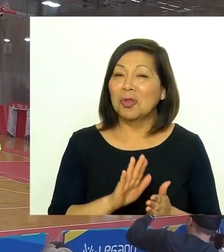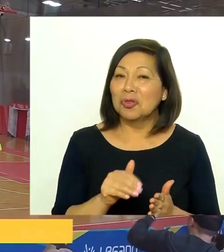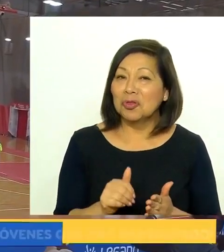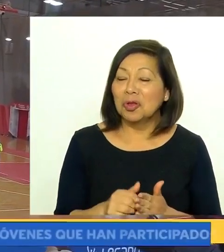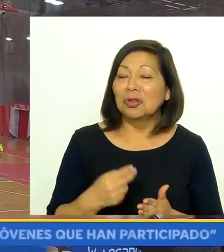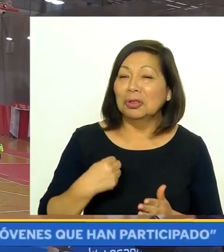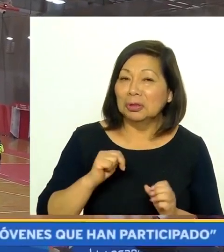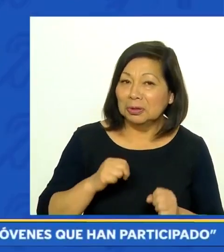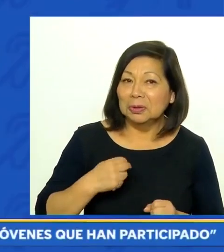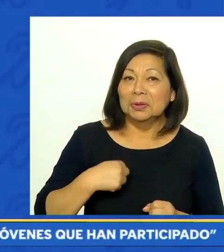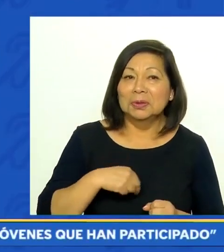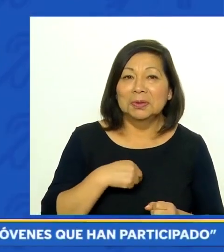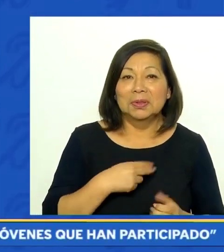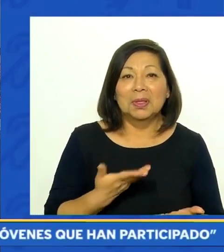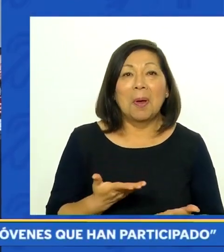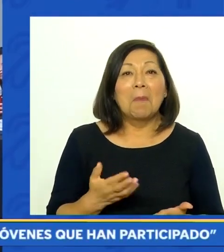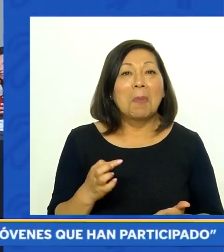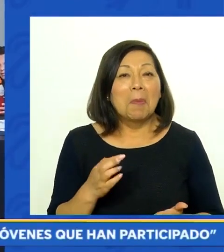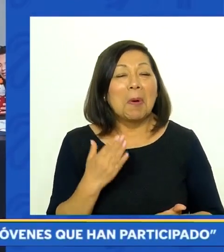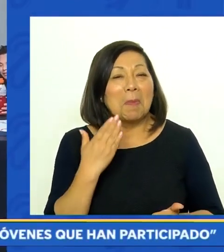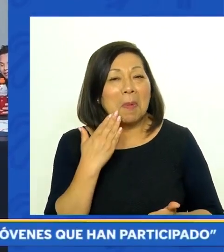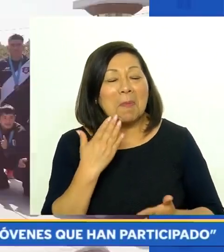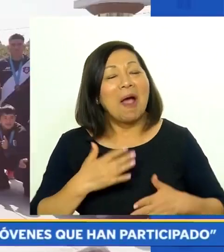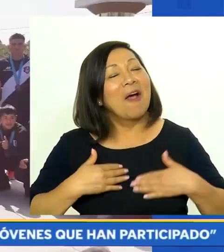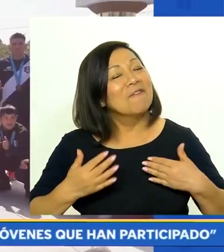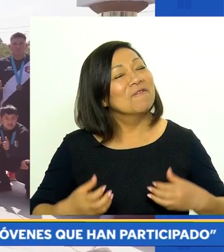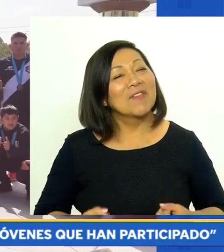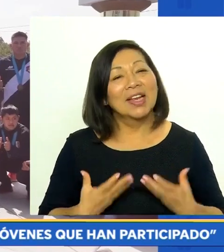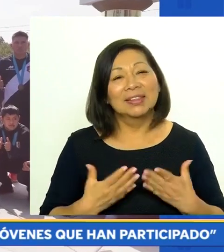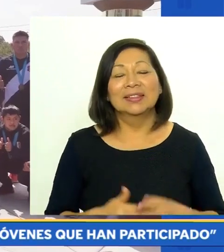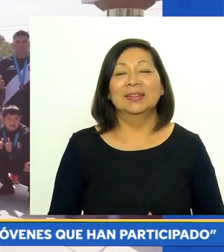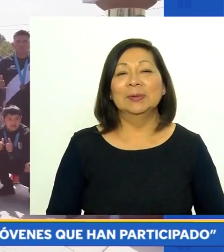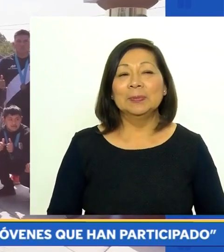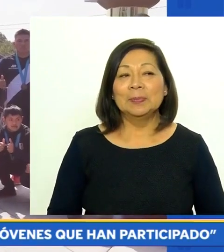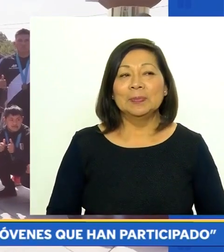y todos nosotros los papis felices.